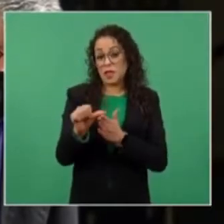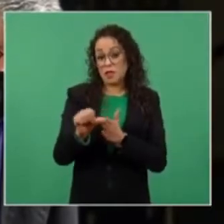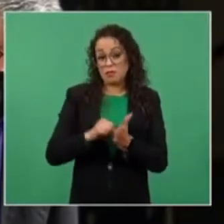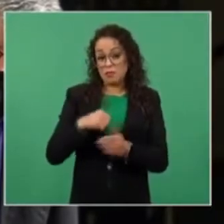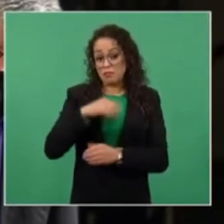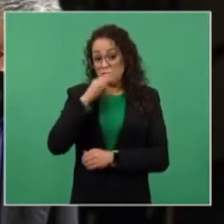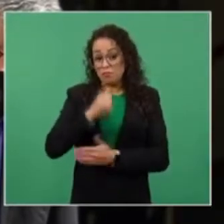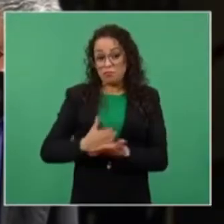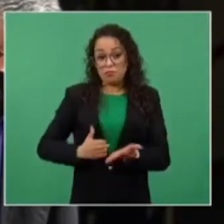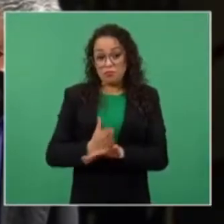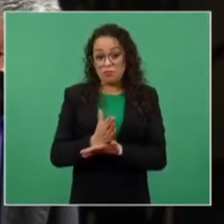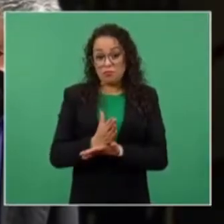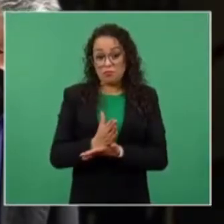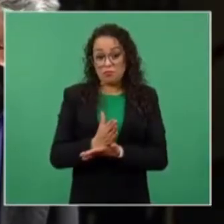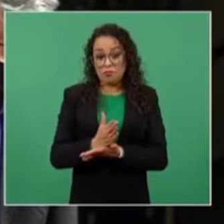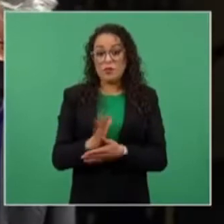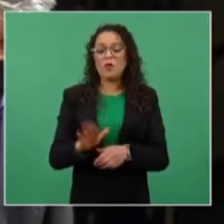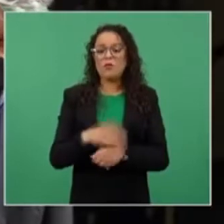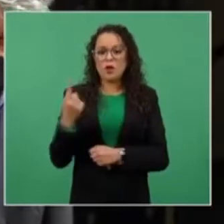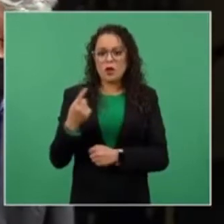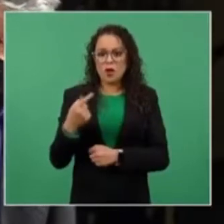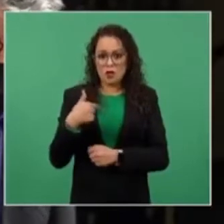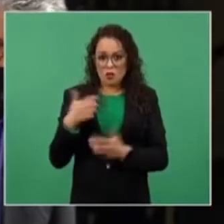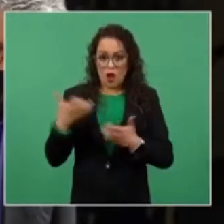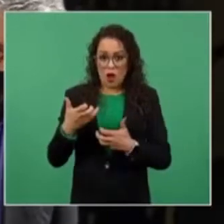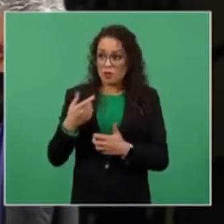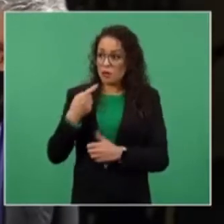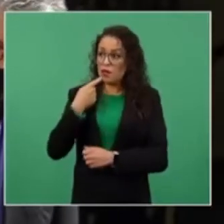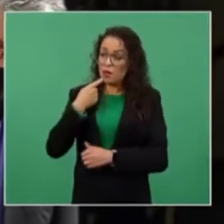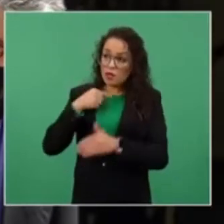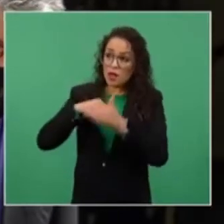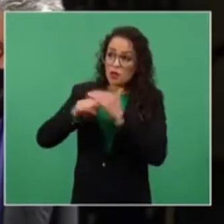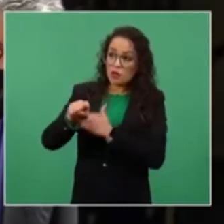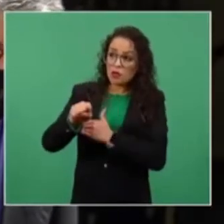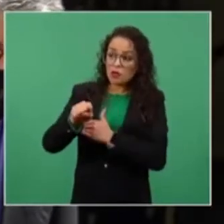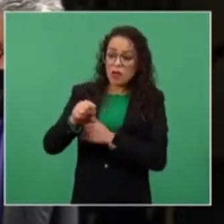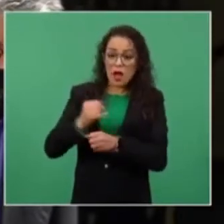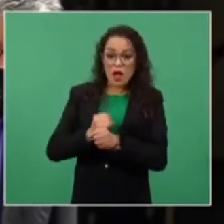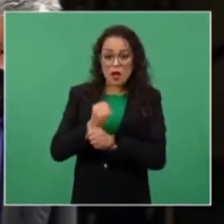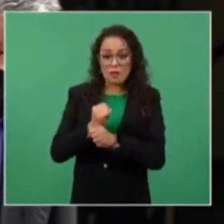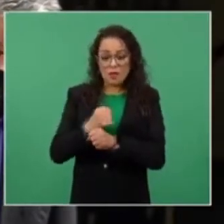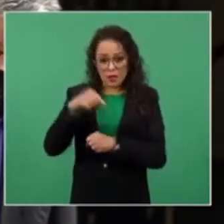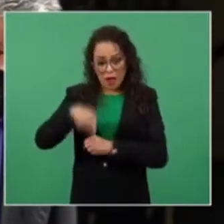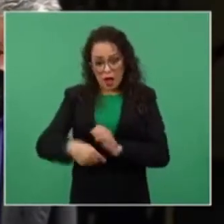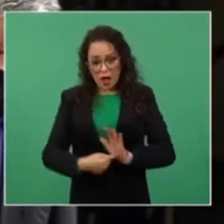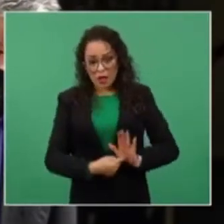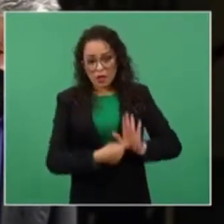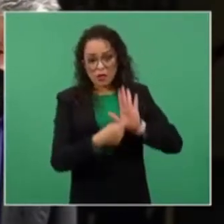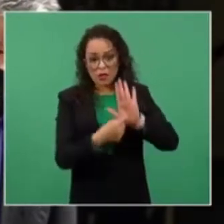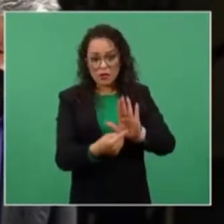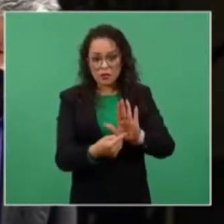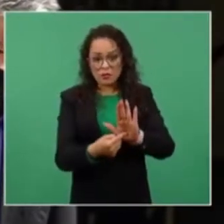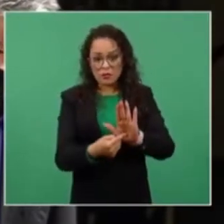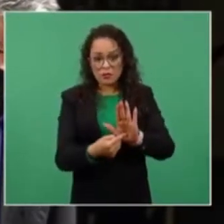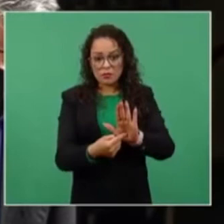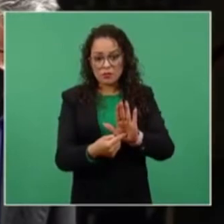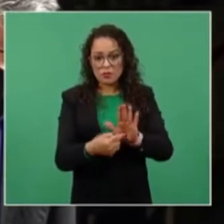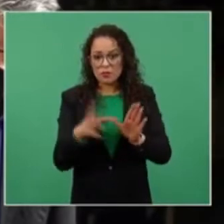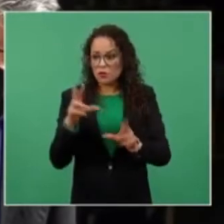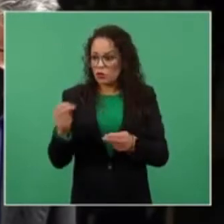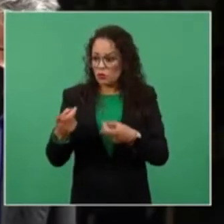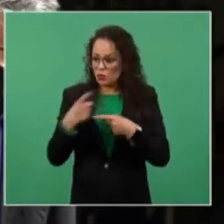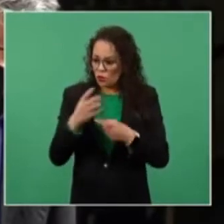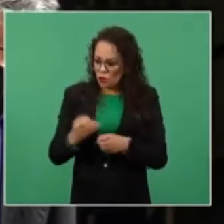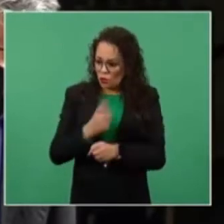Aquí, por haber hecho esa denuncia y haber sacado a la luz esa investigación sin que me dieran ni siquiera la oportunidad de presentar la